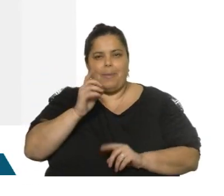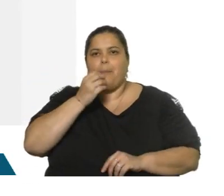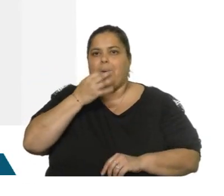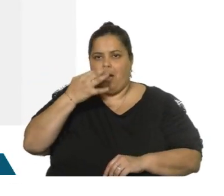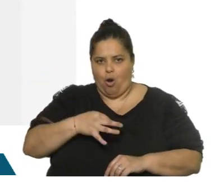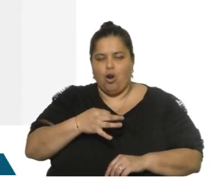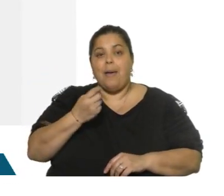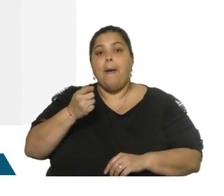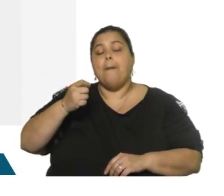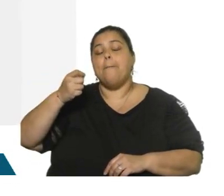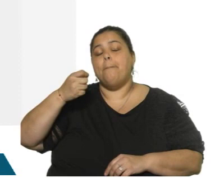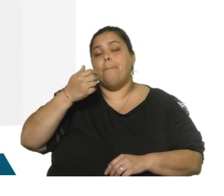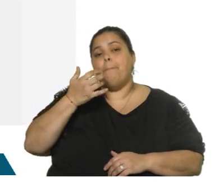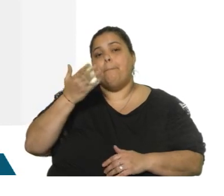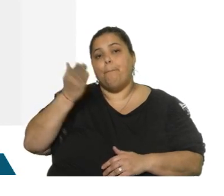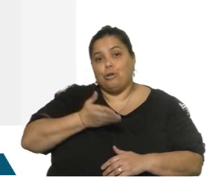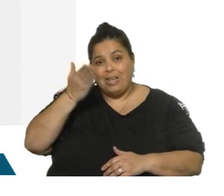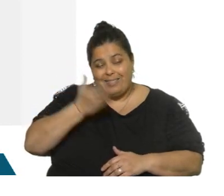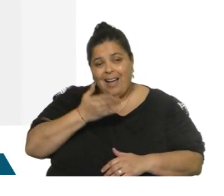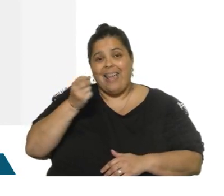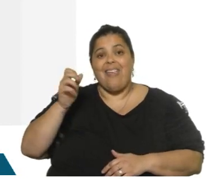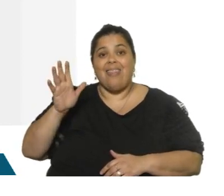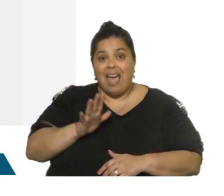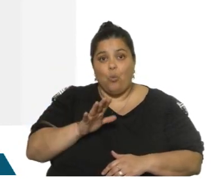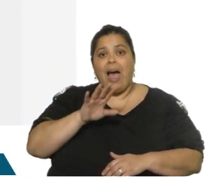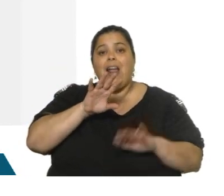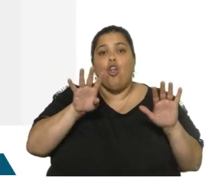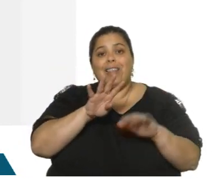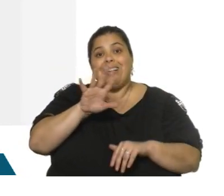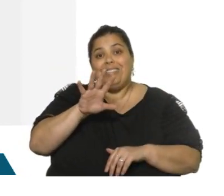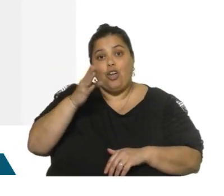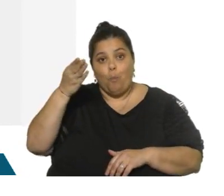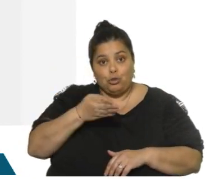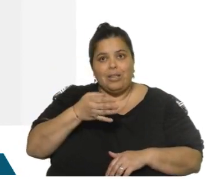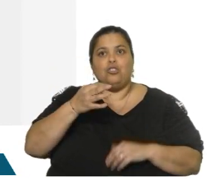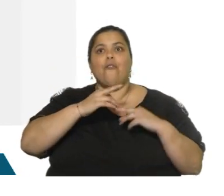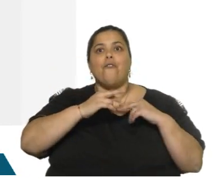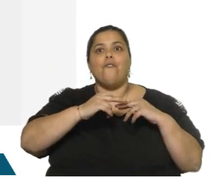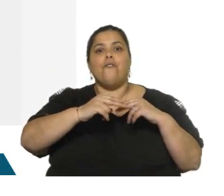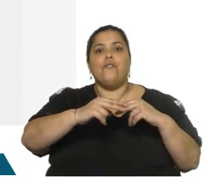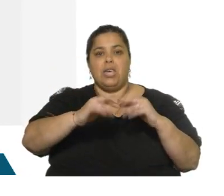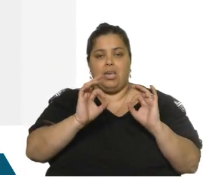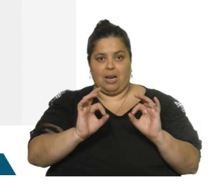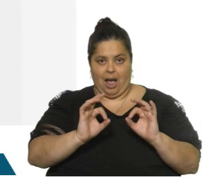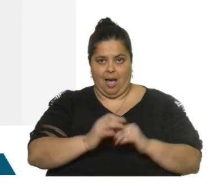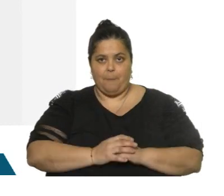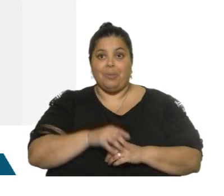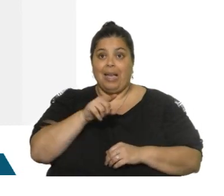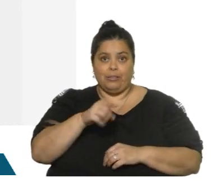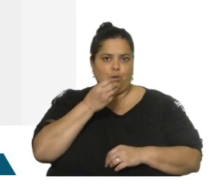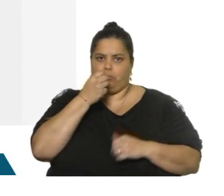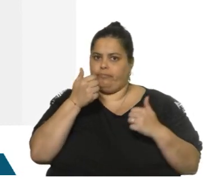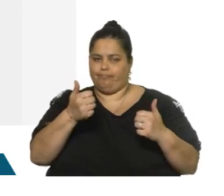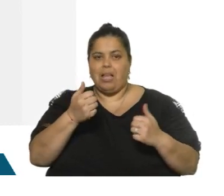porcentaje de deuda a tasa fija, como se puede ver ahí, más del 95%, y eso obviamente otorga mayores certezas ante cualquier